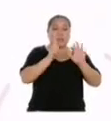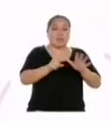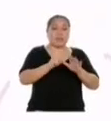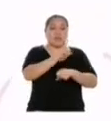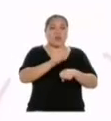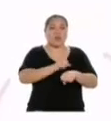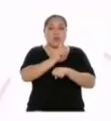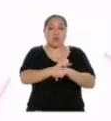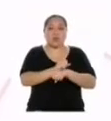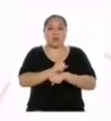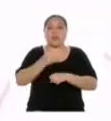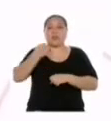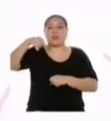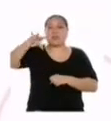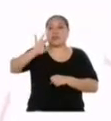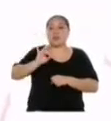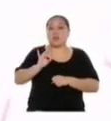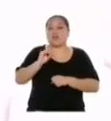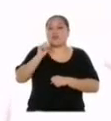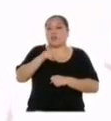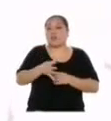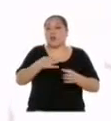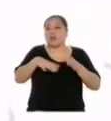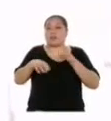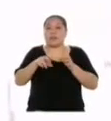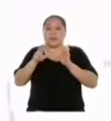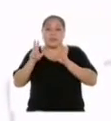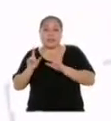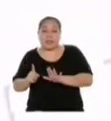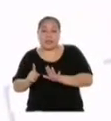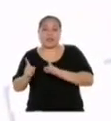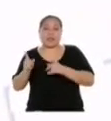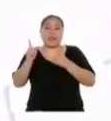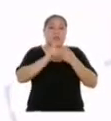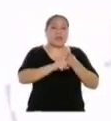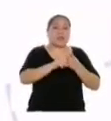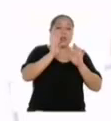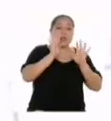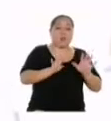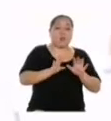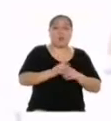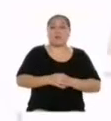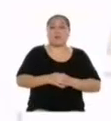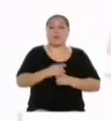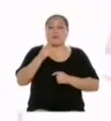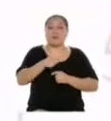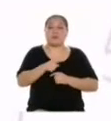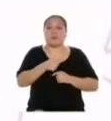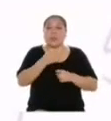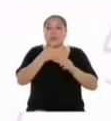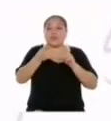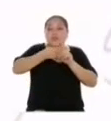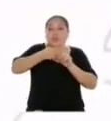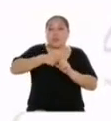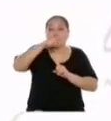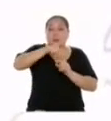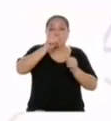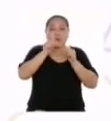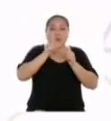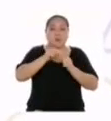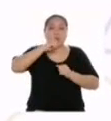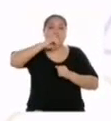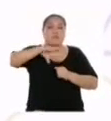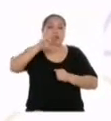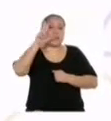semanal. Y 18 hacen entre 6 y 9. Estos números están muy bien. Si sumamos estas cifras, podemos decir que